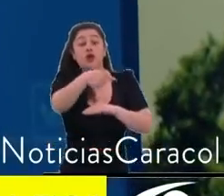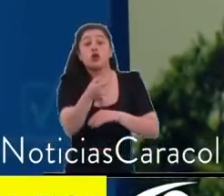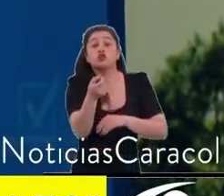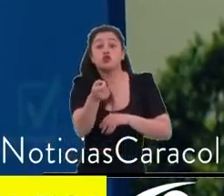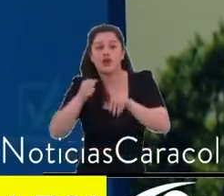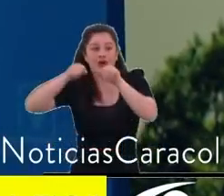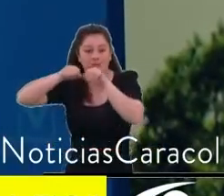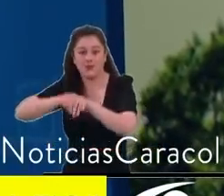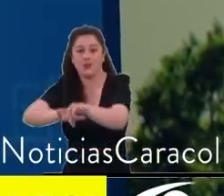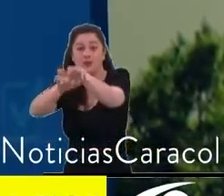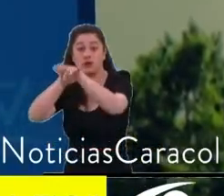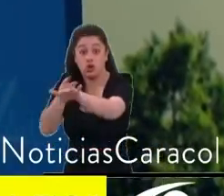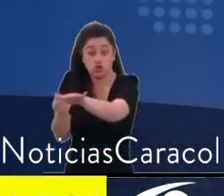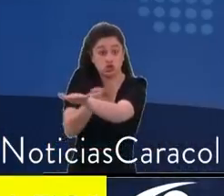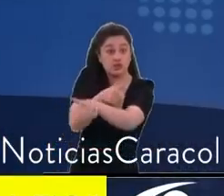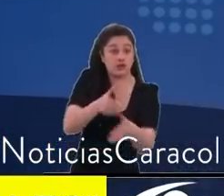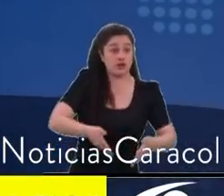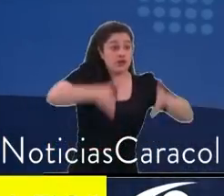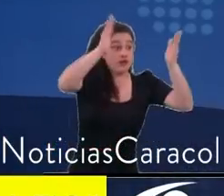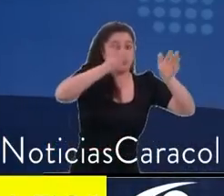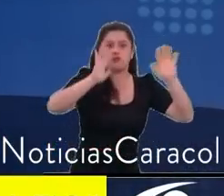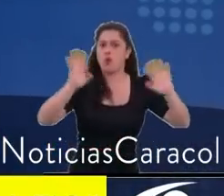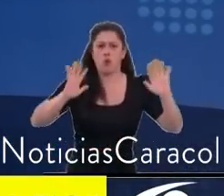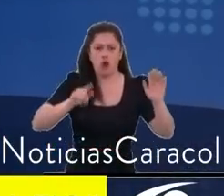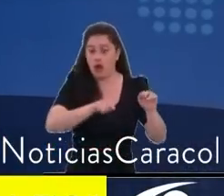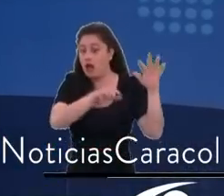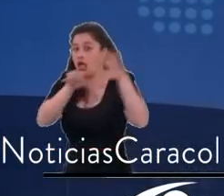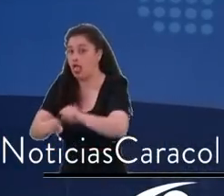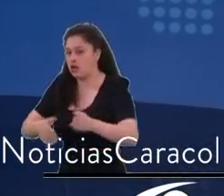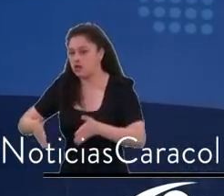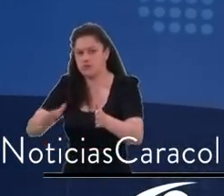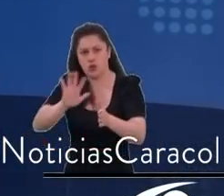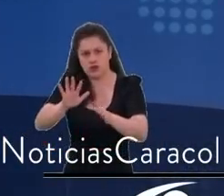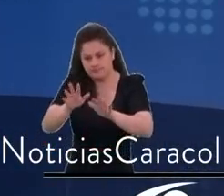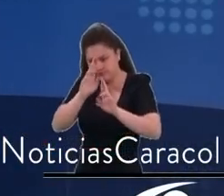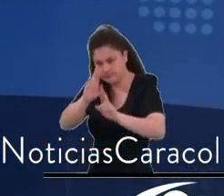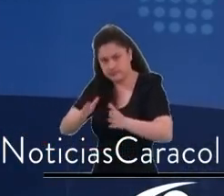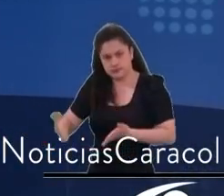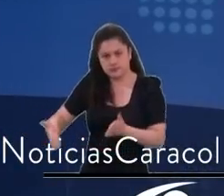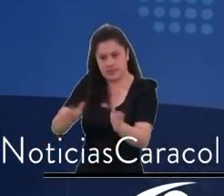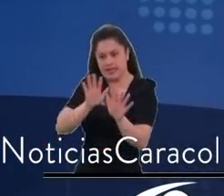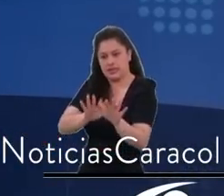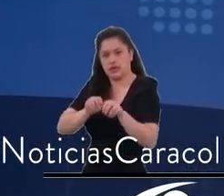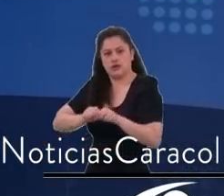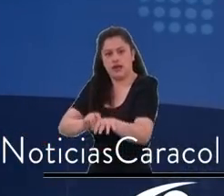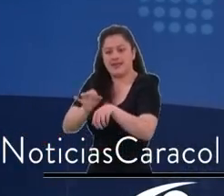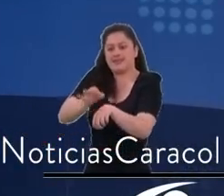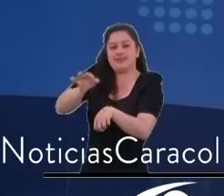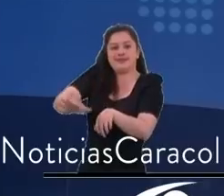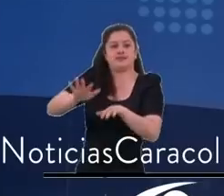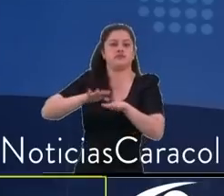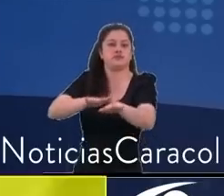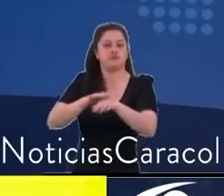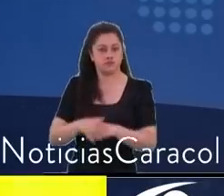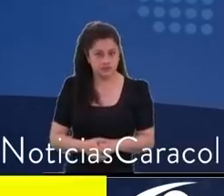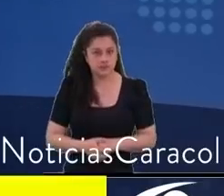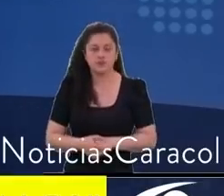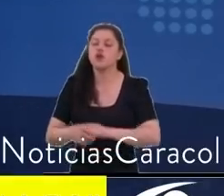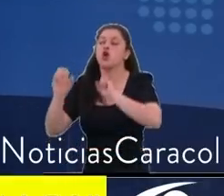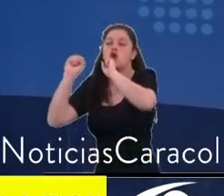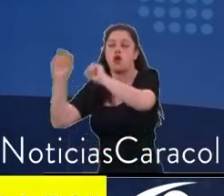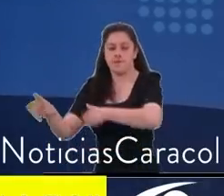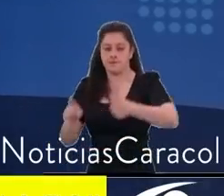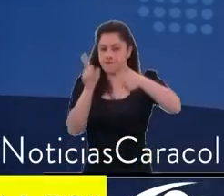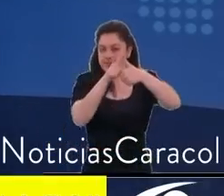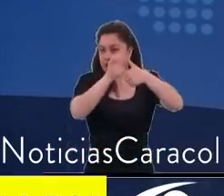lo hace porque es lo que la ciudadanía nos pide y porque estamos en la era de la emergencia climática. Claro. Otro segundo punto clave de este POT, ¿no?